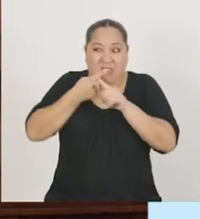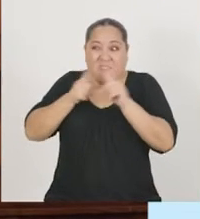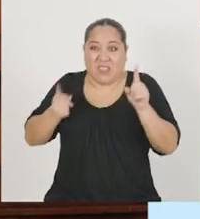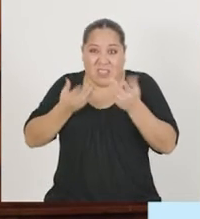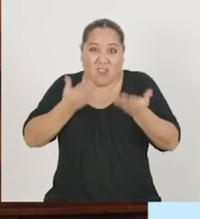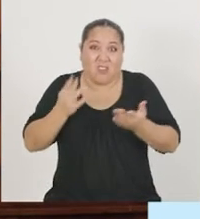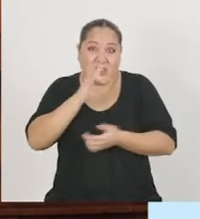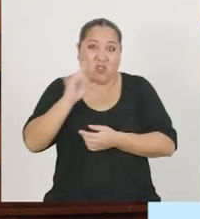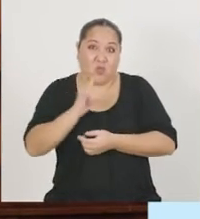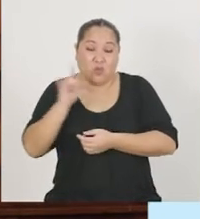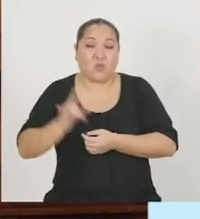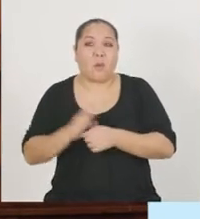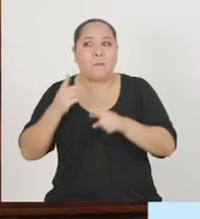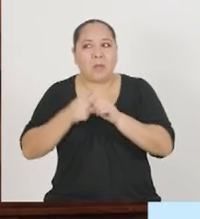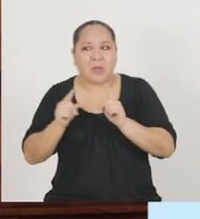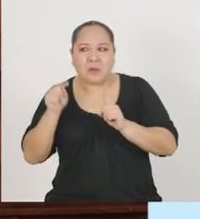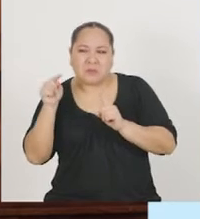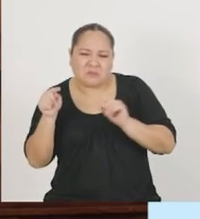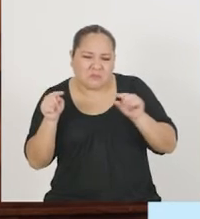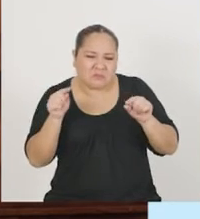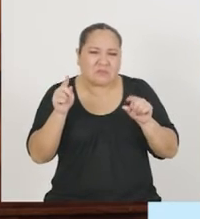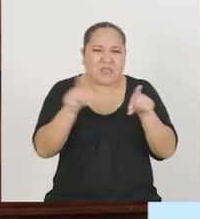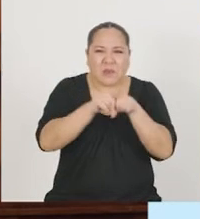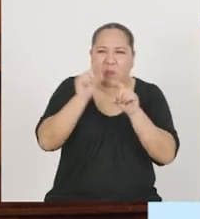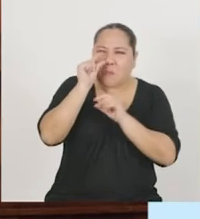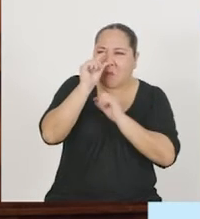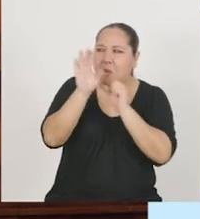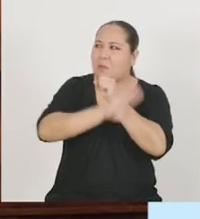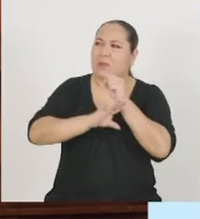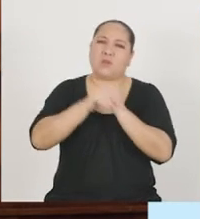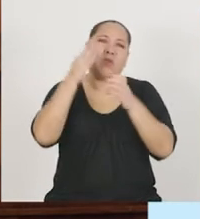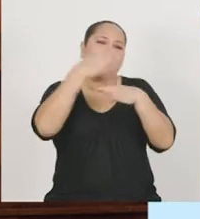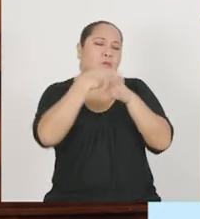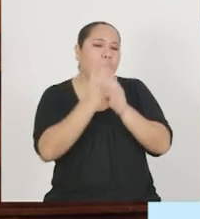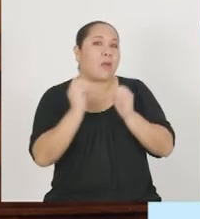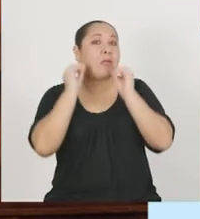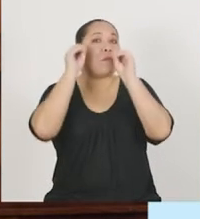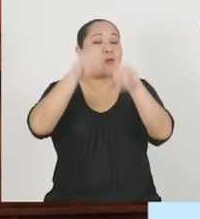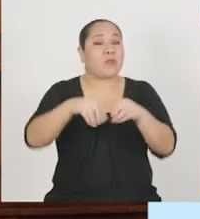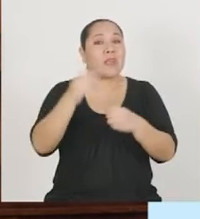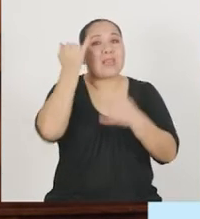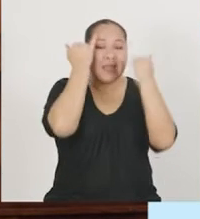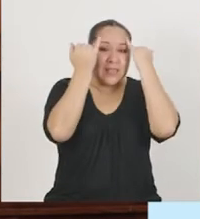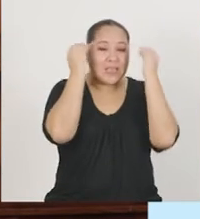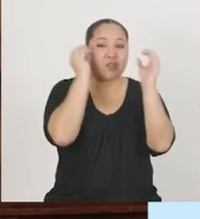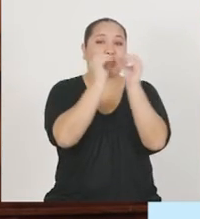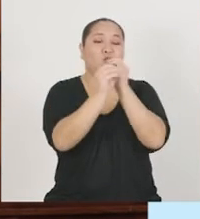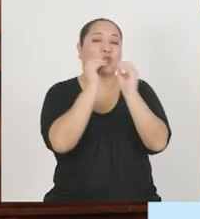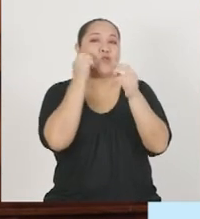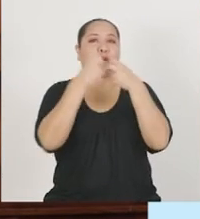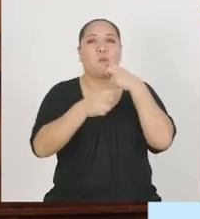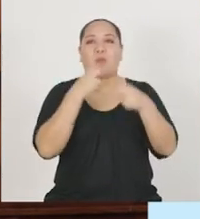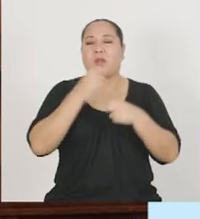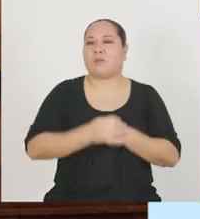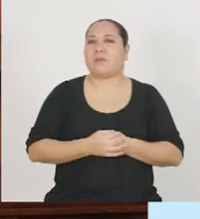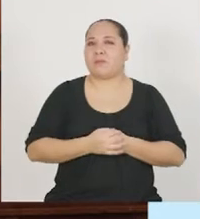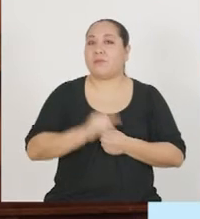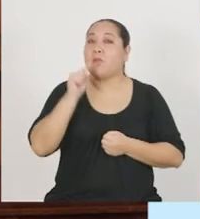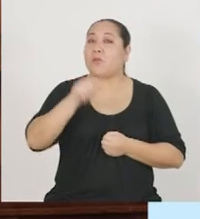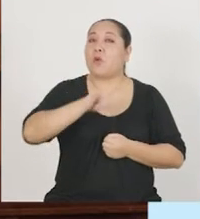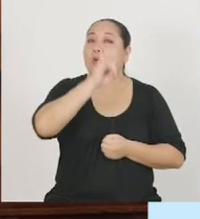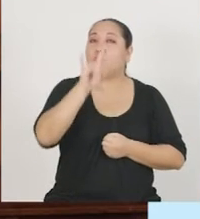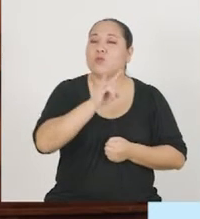diferentes. Pero pueden mostrar algo de similitud. Es una manera de generar ideas y de resolver problemas,